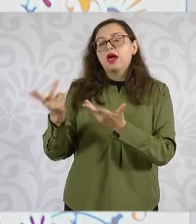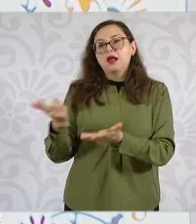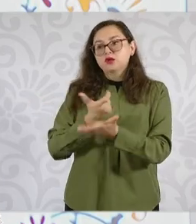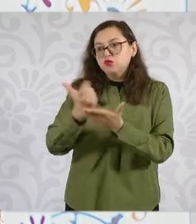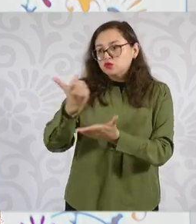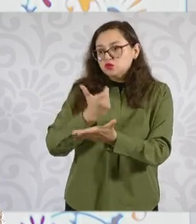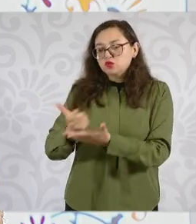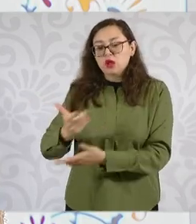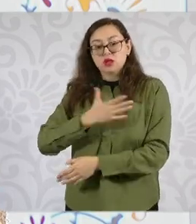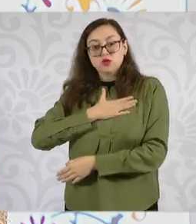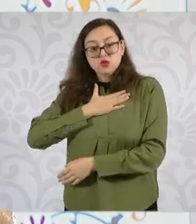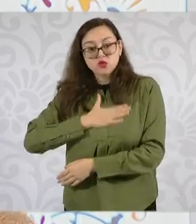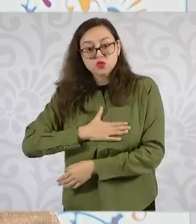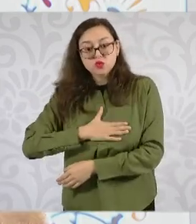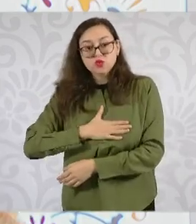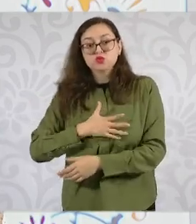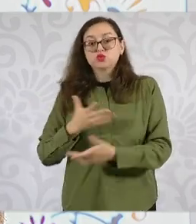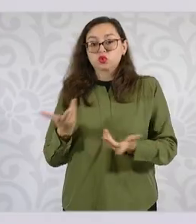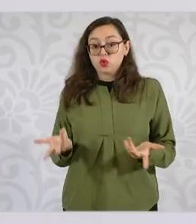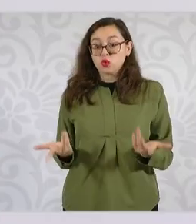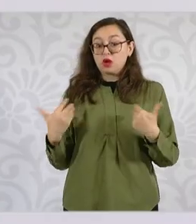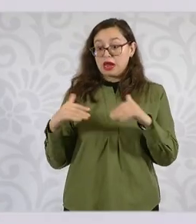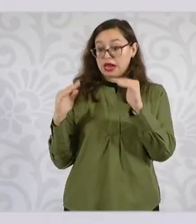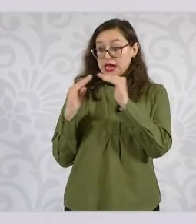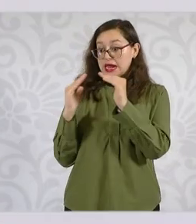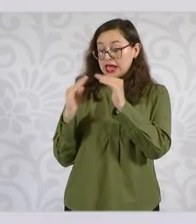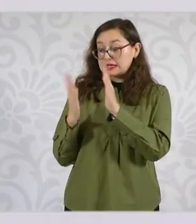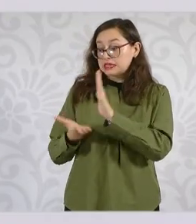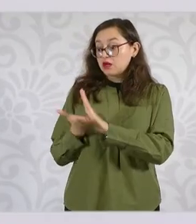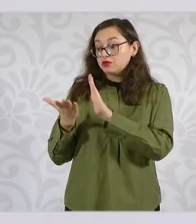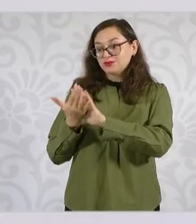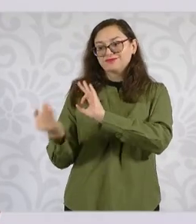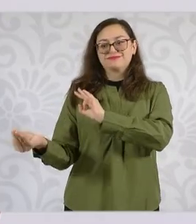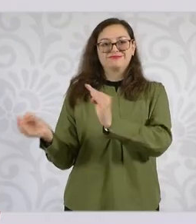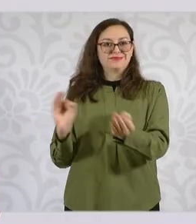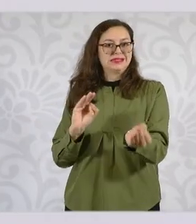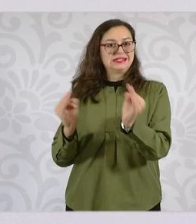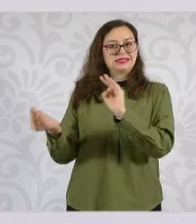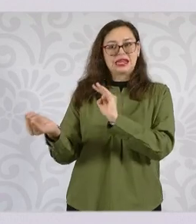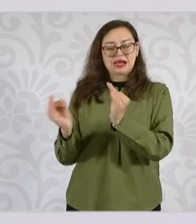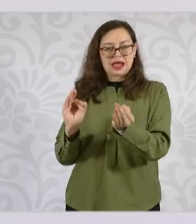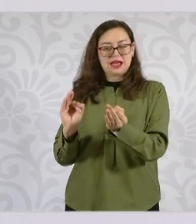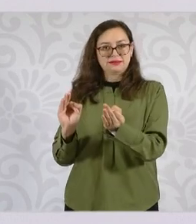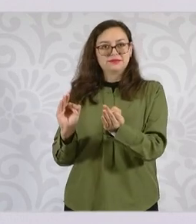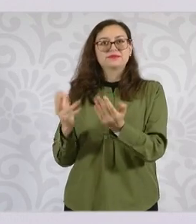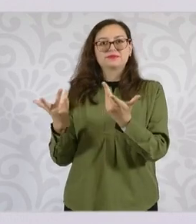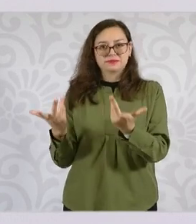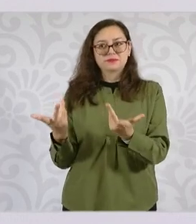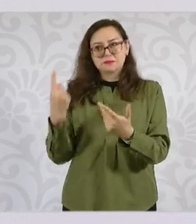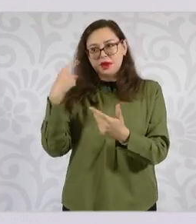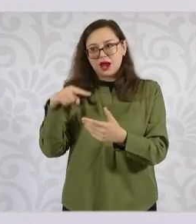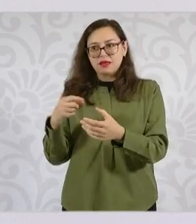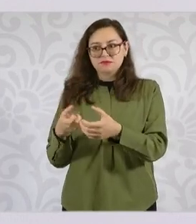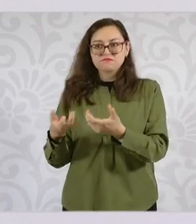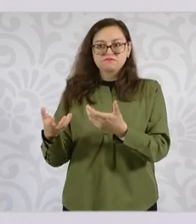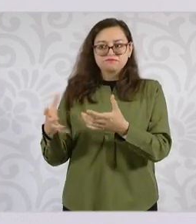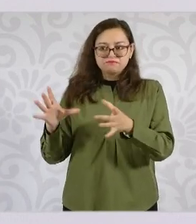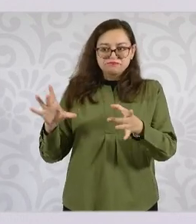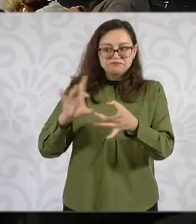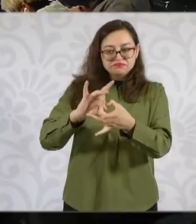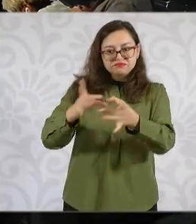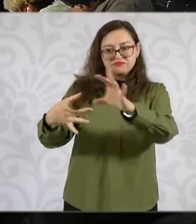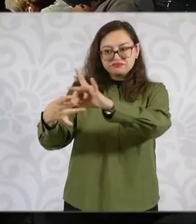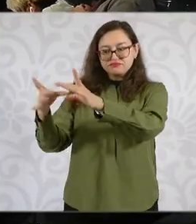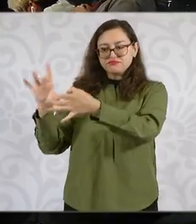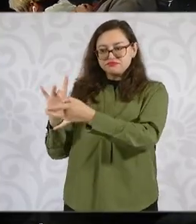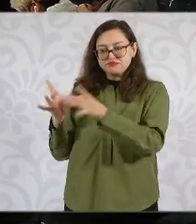viviendas que vamos a construir estén asociadas también a estos polos de desarrollo, polos de bienestar. Todo eso es